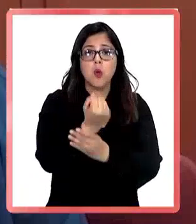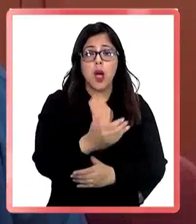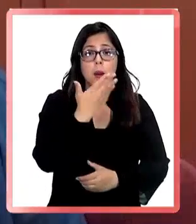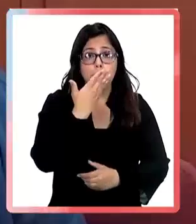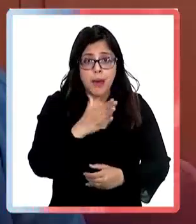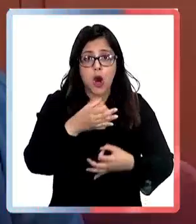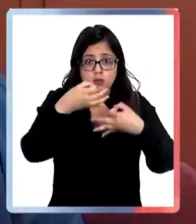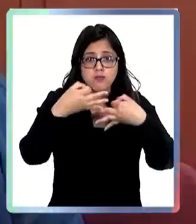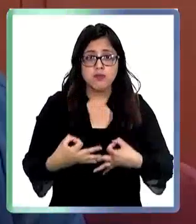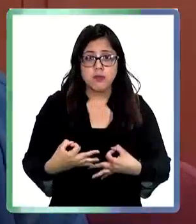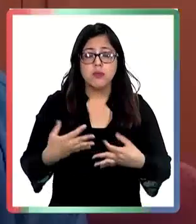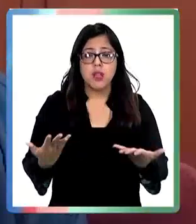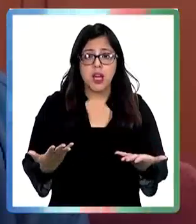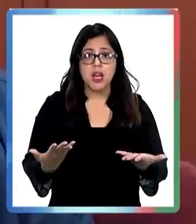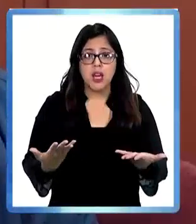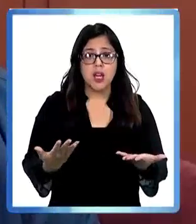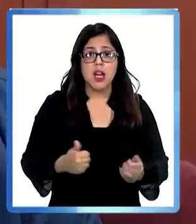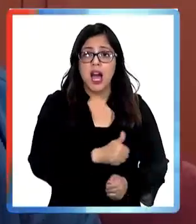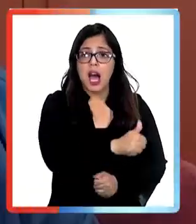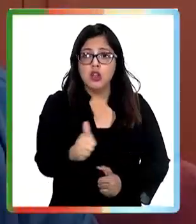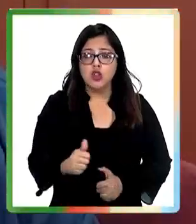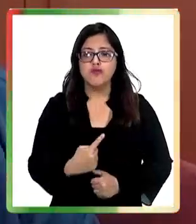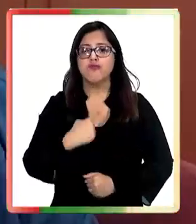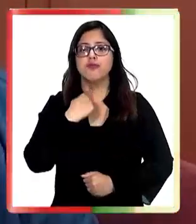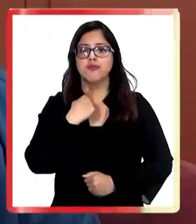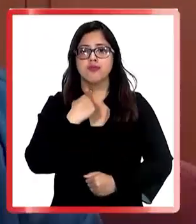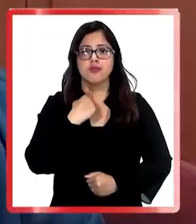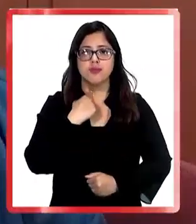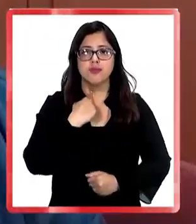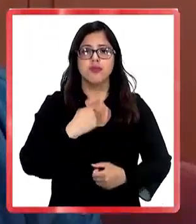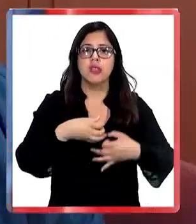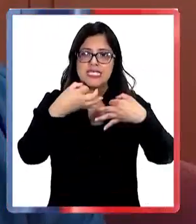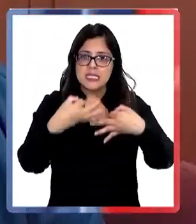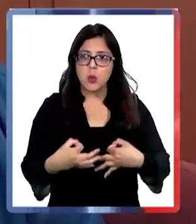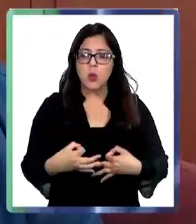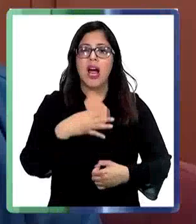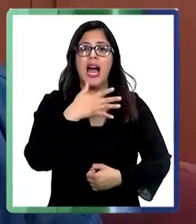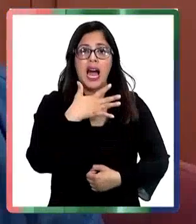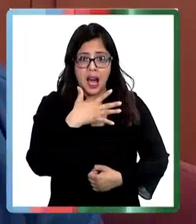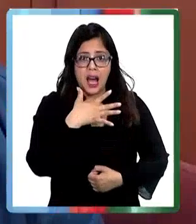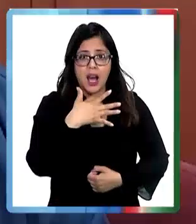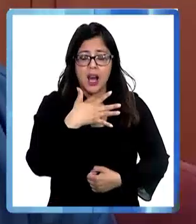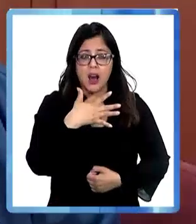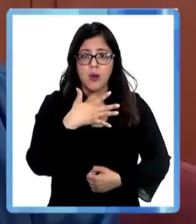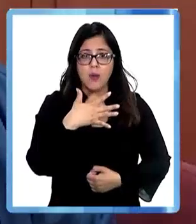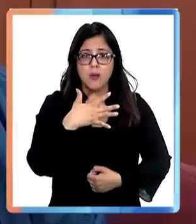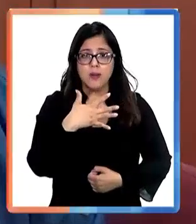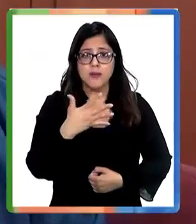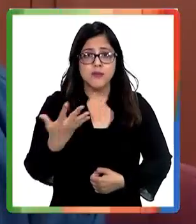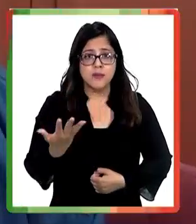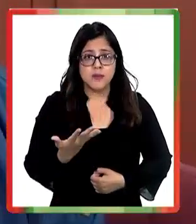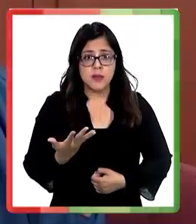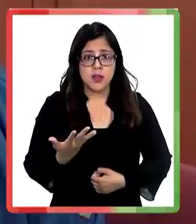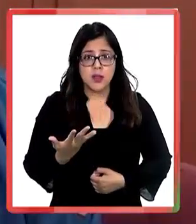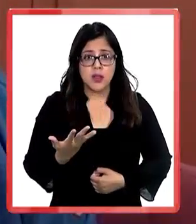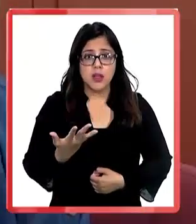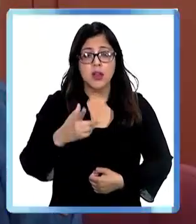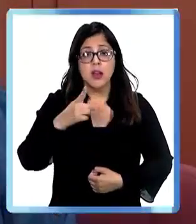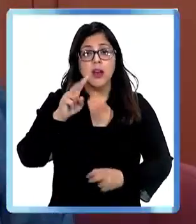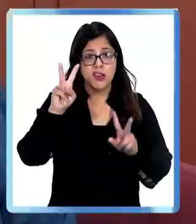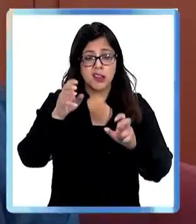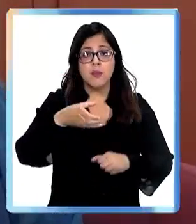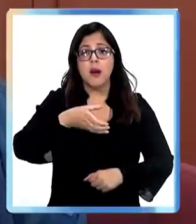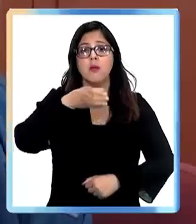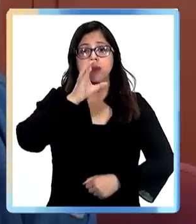a todos aquellos que se han visto afectados y a la vez asegurar el agua, lo que implica el consumo humano,